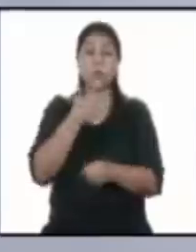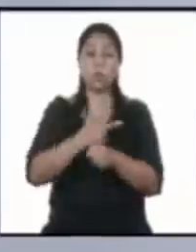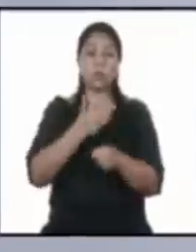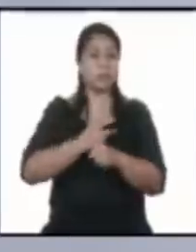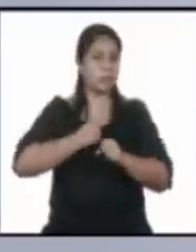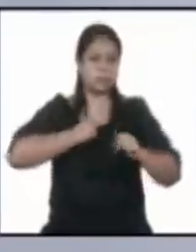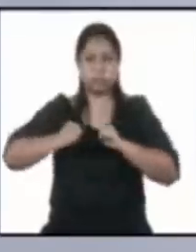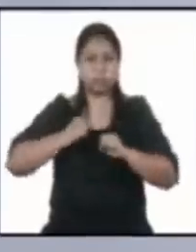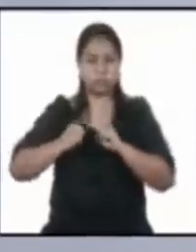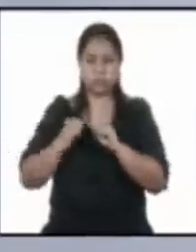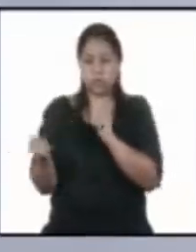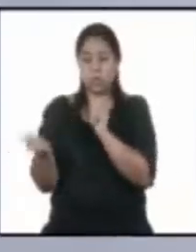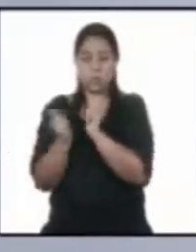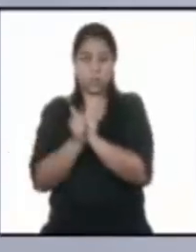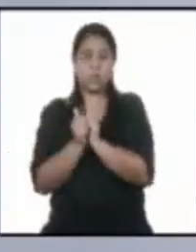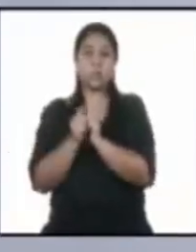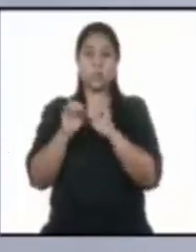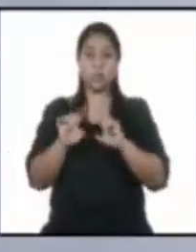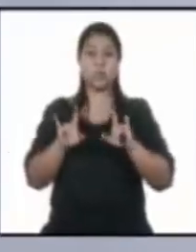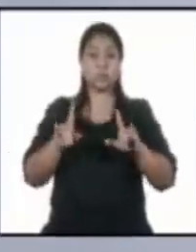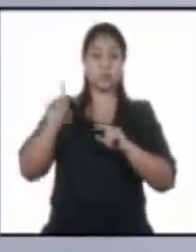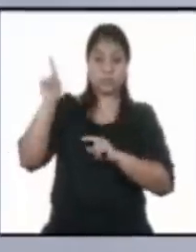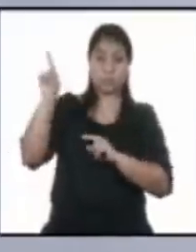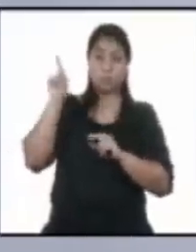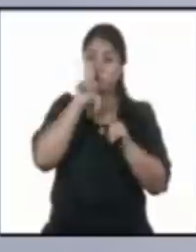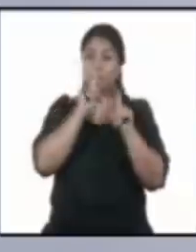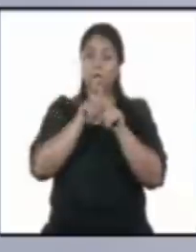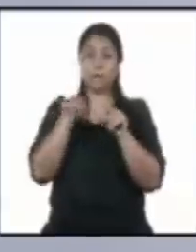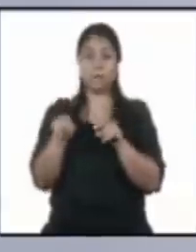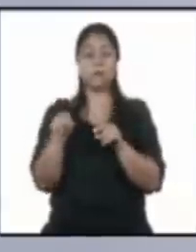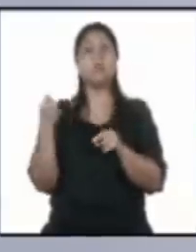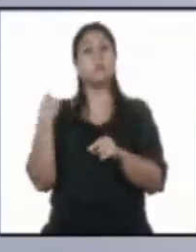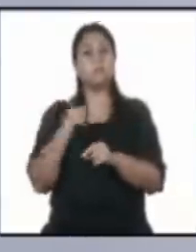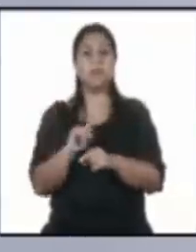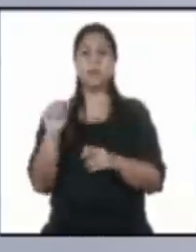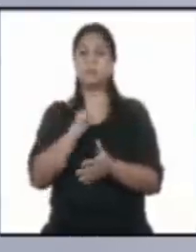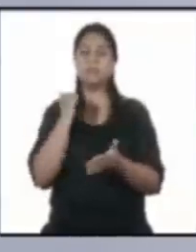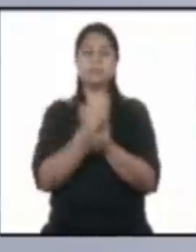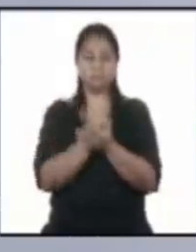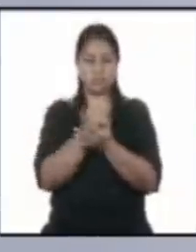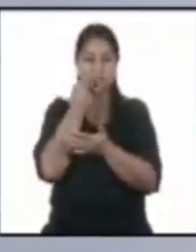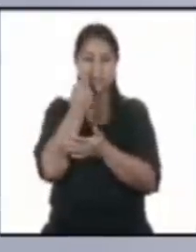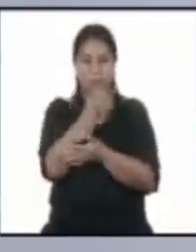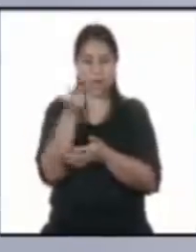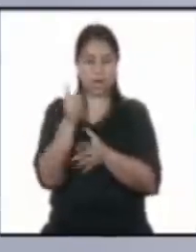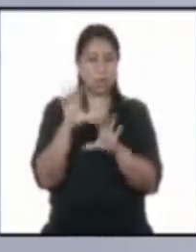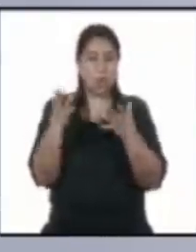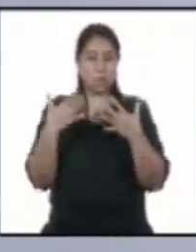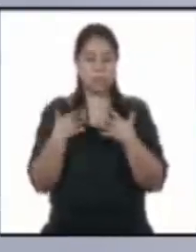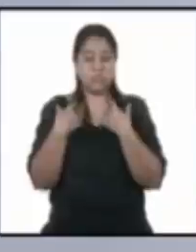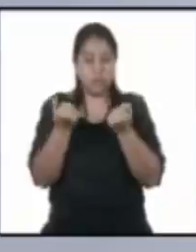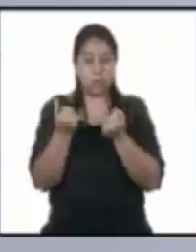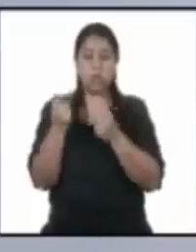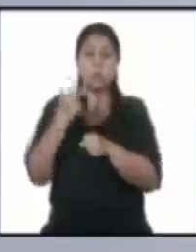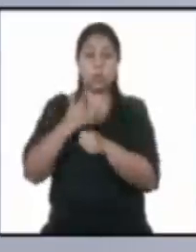junto a las autoridades de los Estados Unidos de América para revalidar el estatus de salud de los guatemaltecos